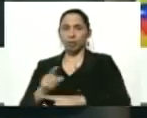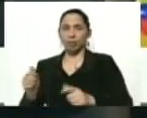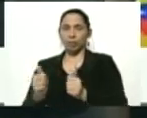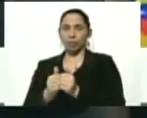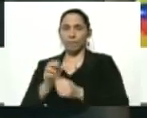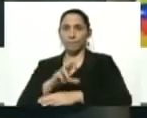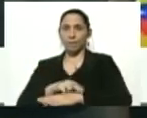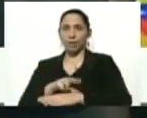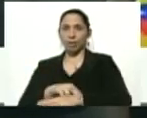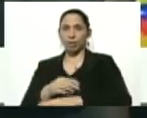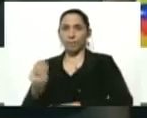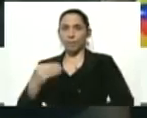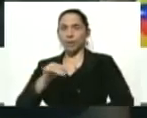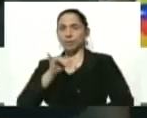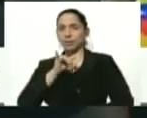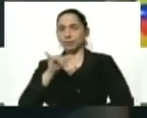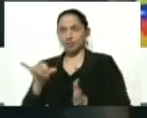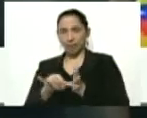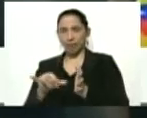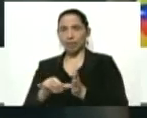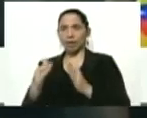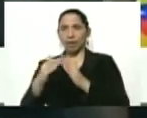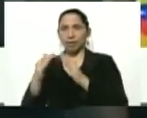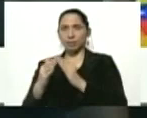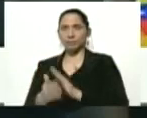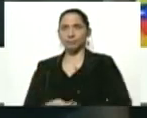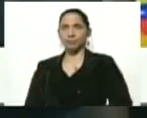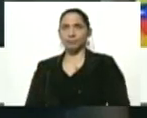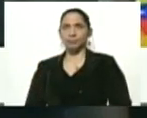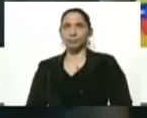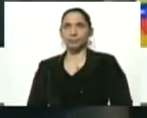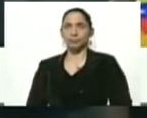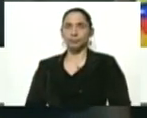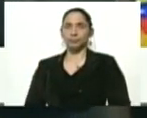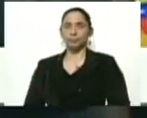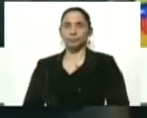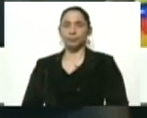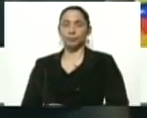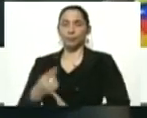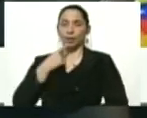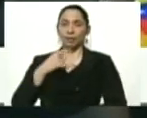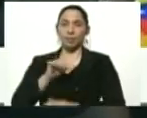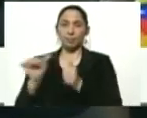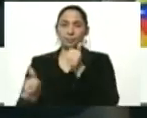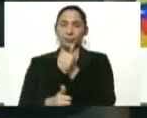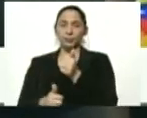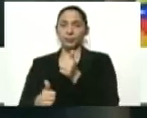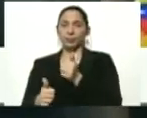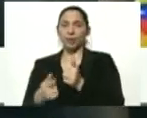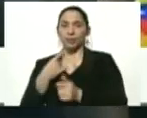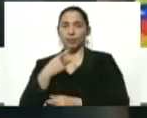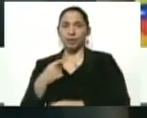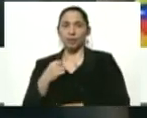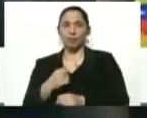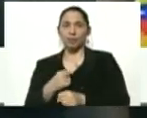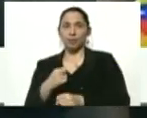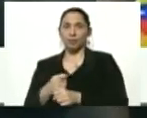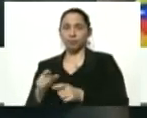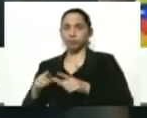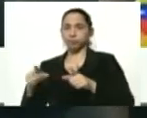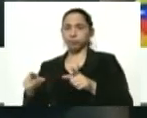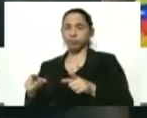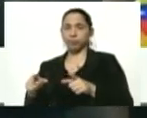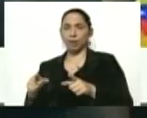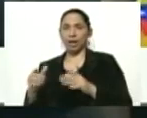consultorio popular más cercano a su domicilio. Lo decía la vicepresidenta, los establecimientos de trabajo, viviendas con